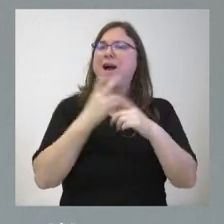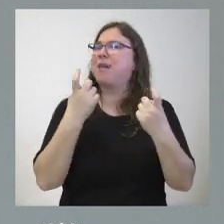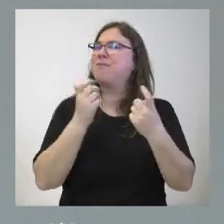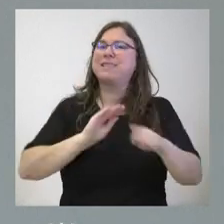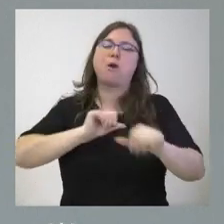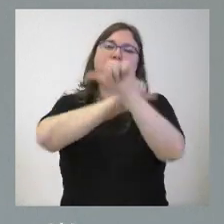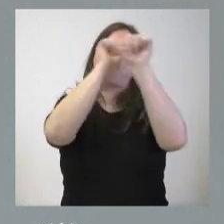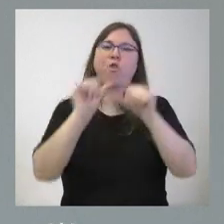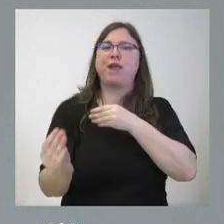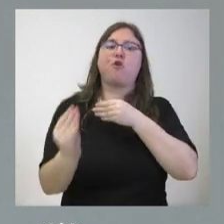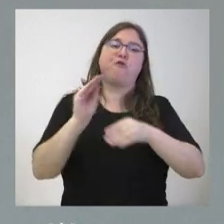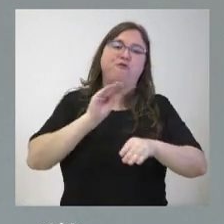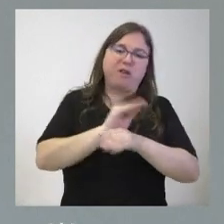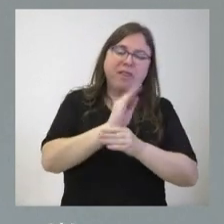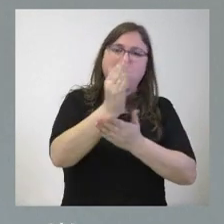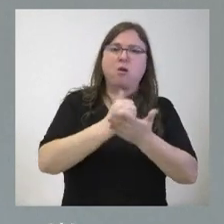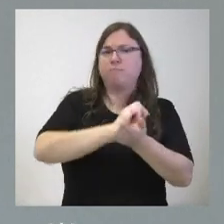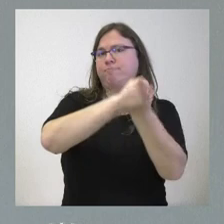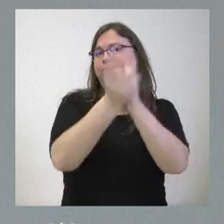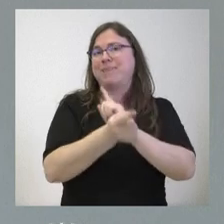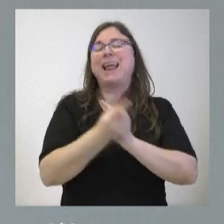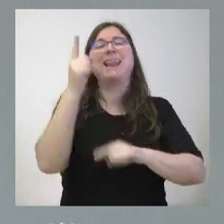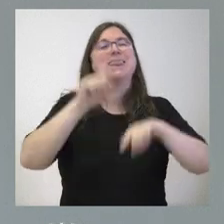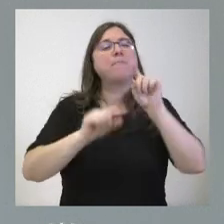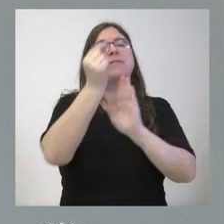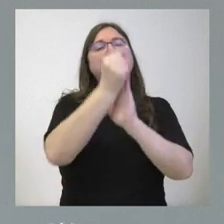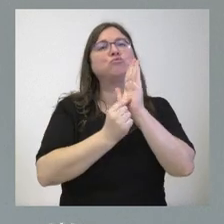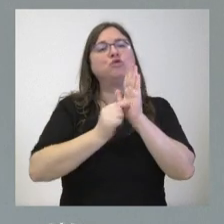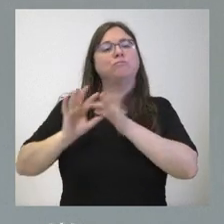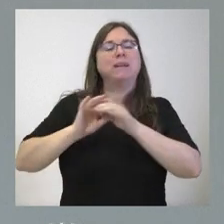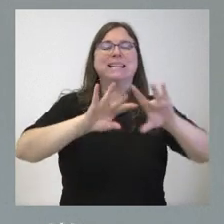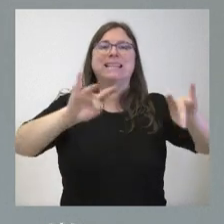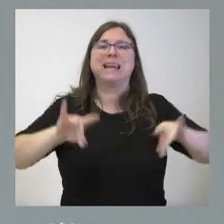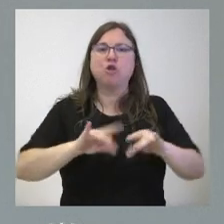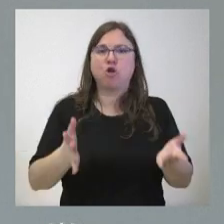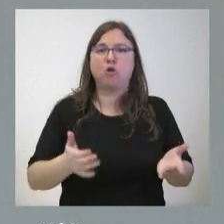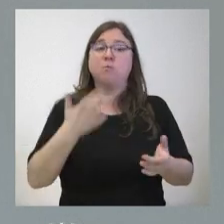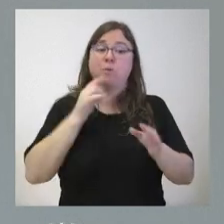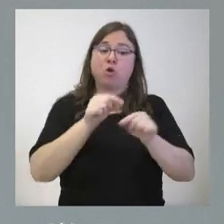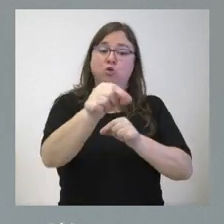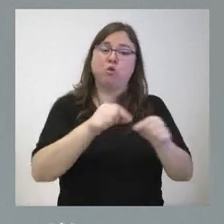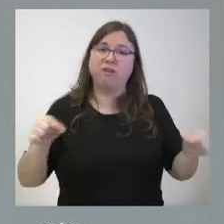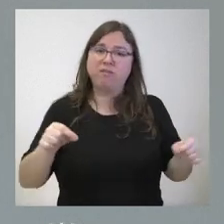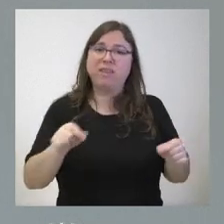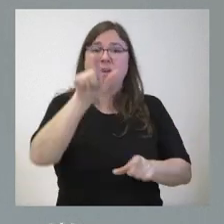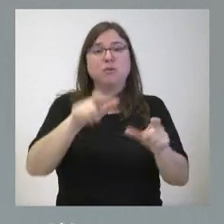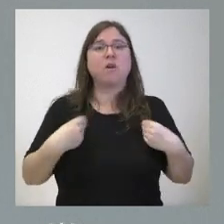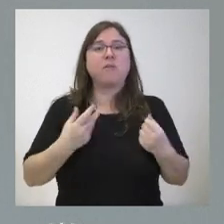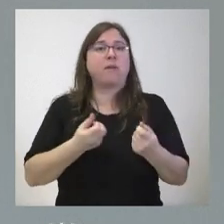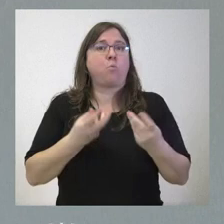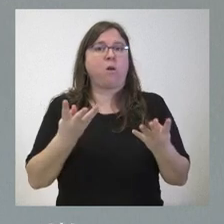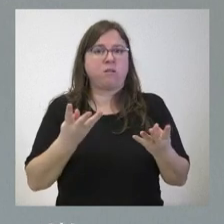financiación y que tiene que aumentar la ponderación de las variables vinculadas al territorio me estoy refiriendo a variables como la superficie la densidad de población